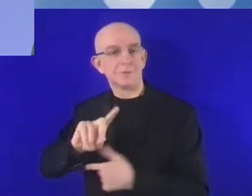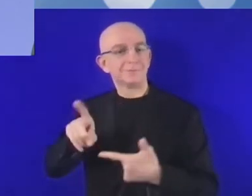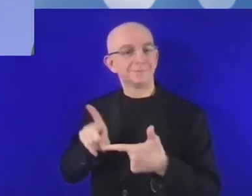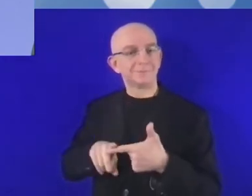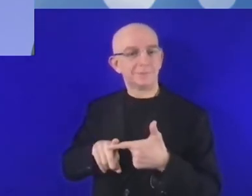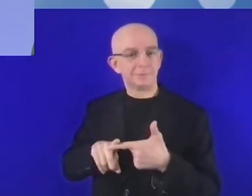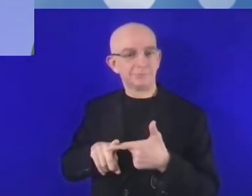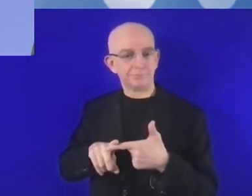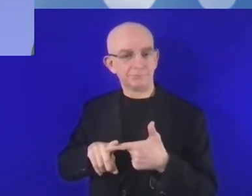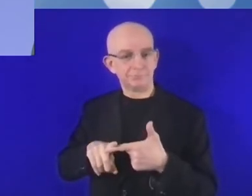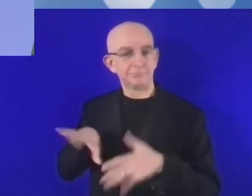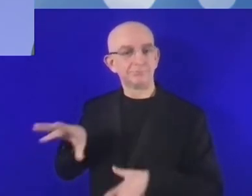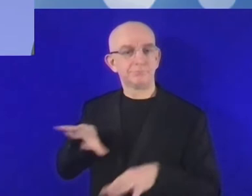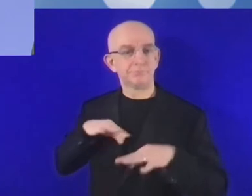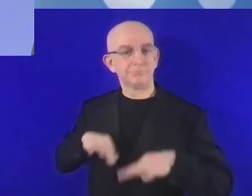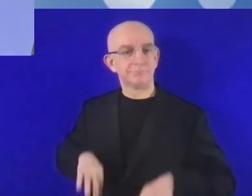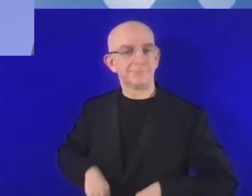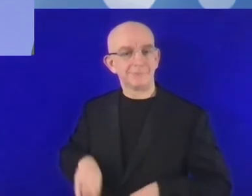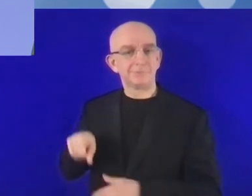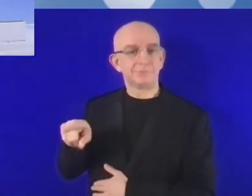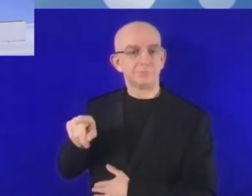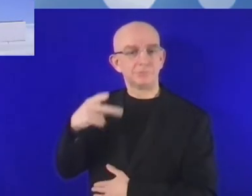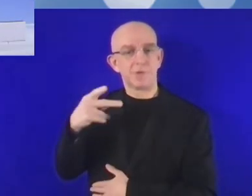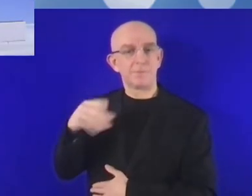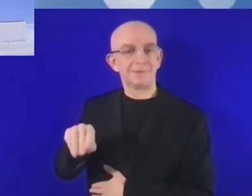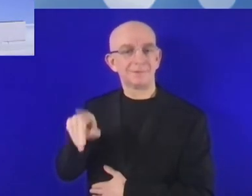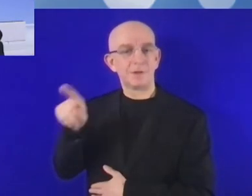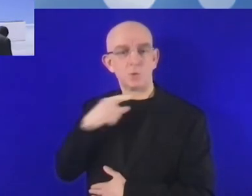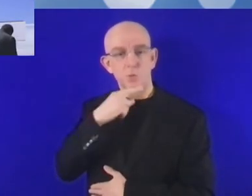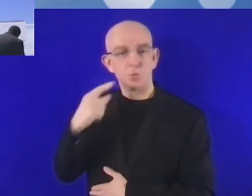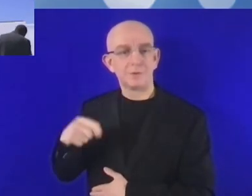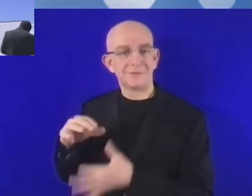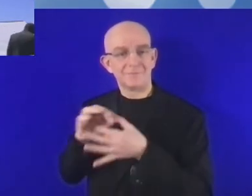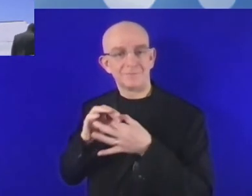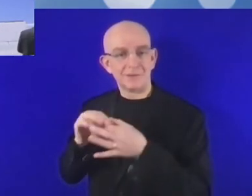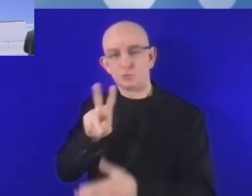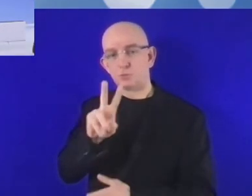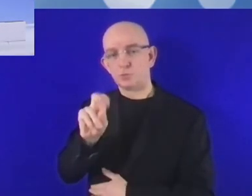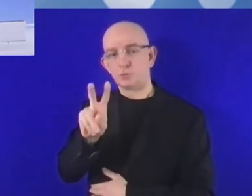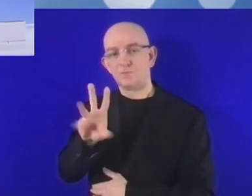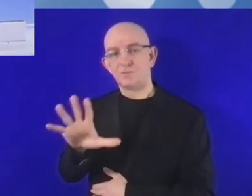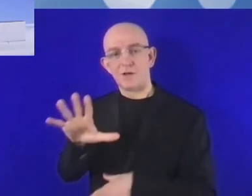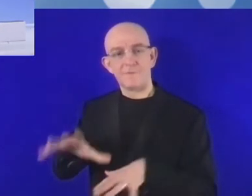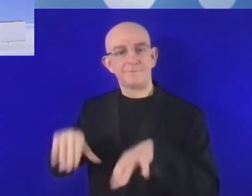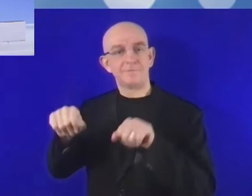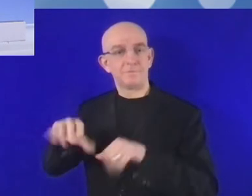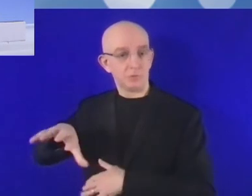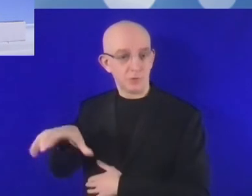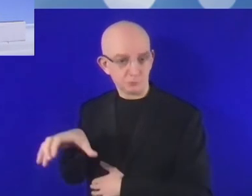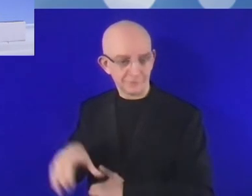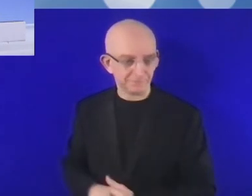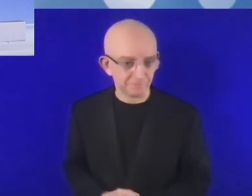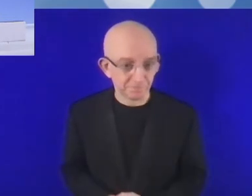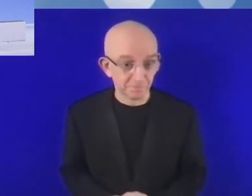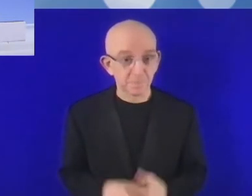que por cierto es el país anfitrión de la cumbre digital de la